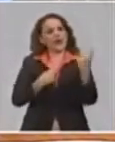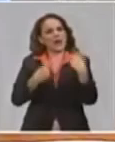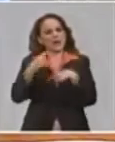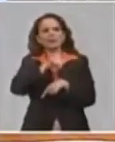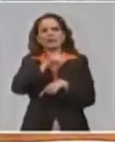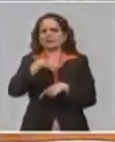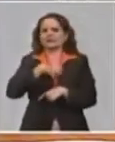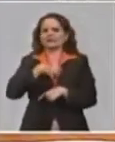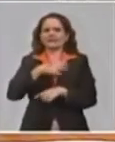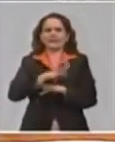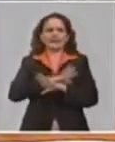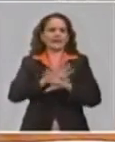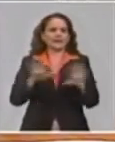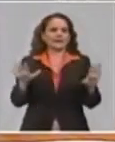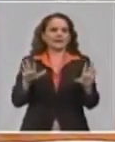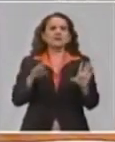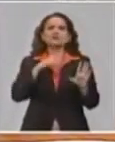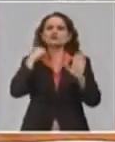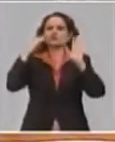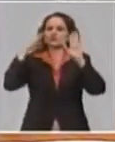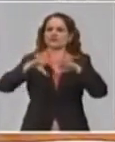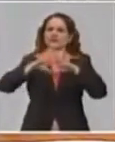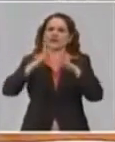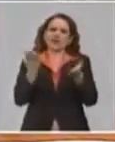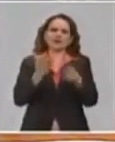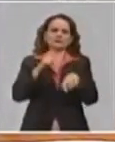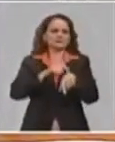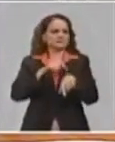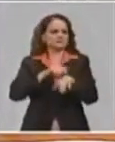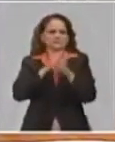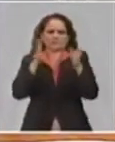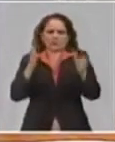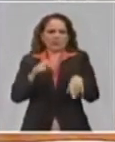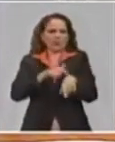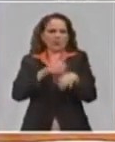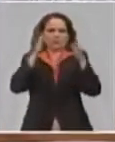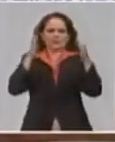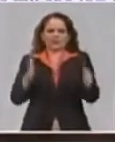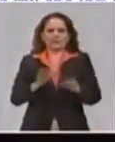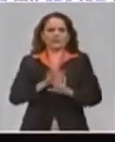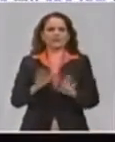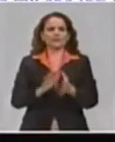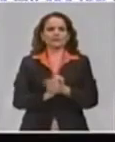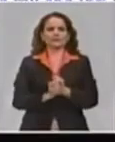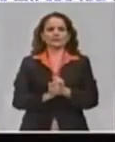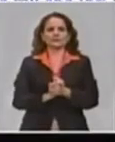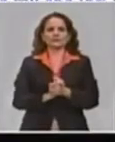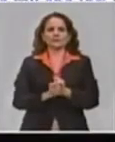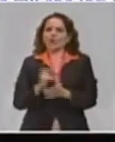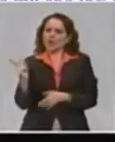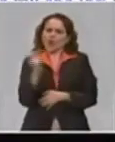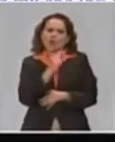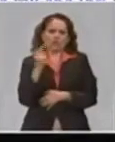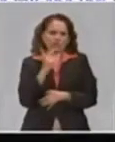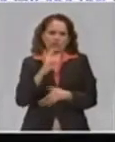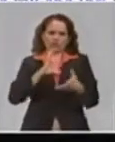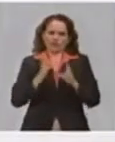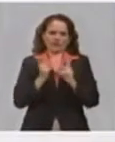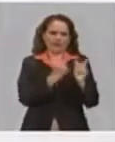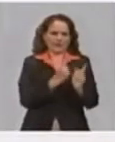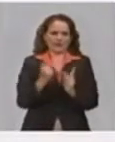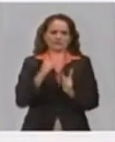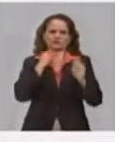temporalmente la actividad. Suspendida de manera, hay dos modalidades, puede ser que sea de las